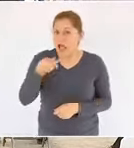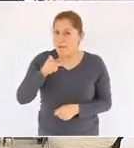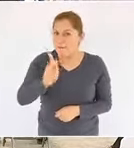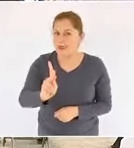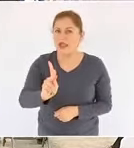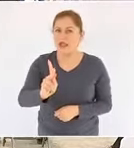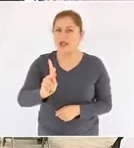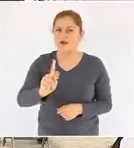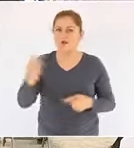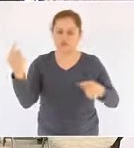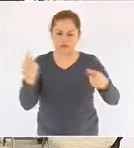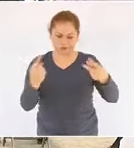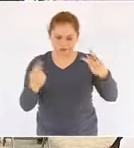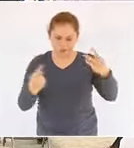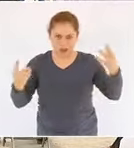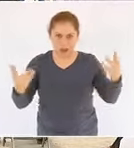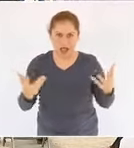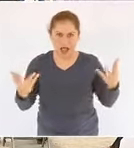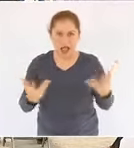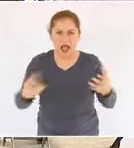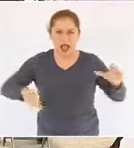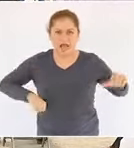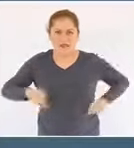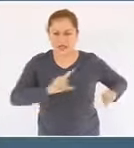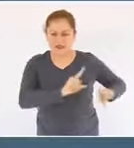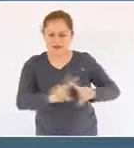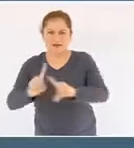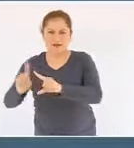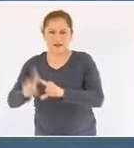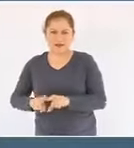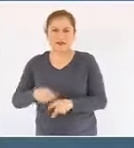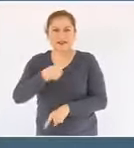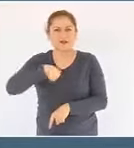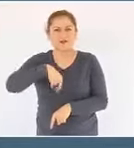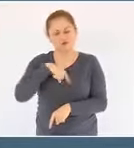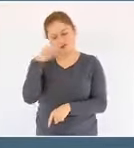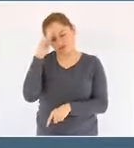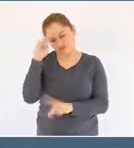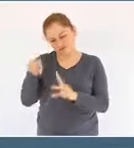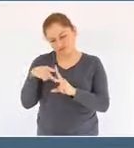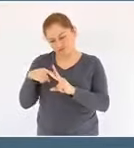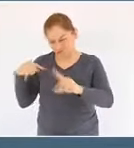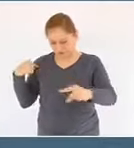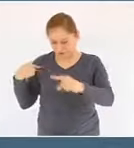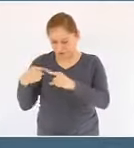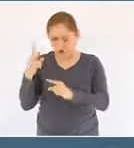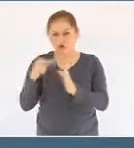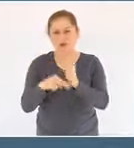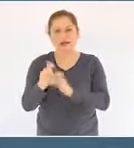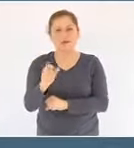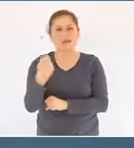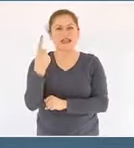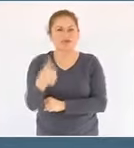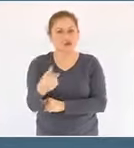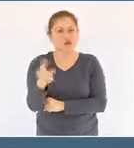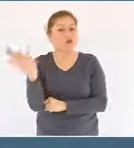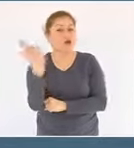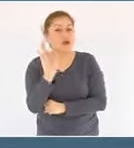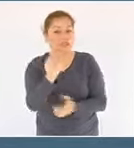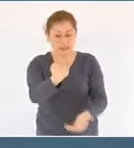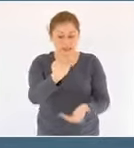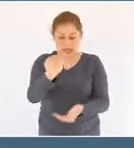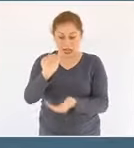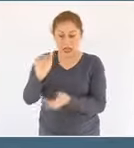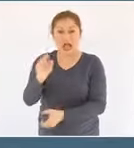anteriormente descritas, se espera cerrar este año dos mil veintiuno con una producción cercana a los dos